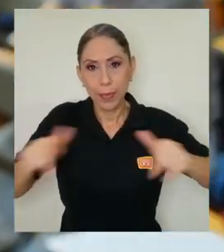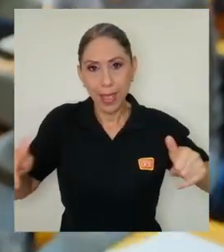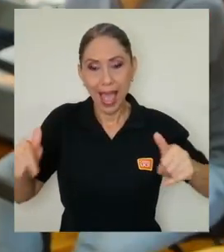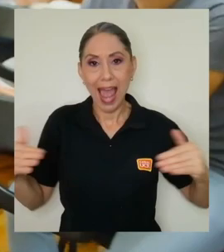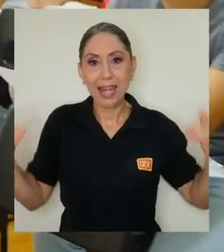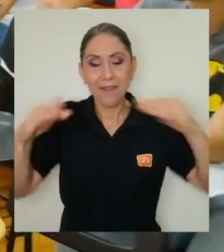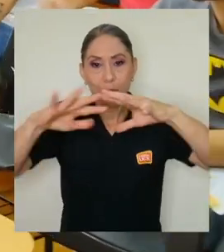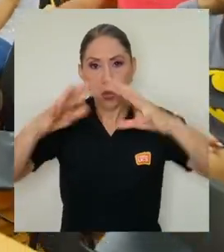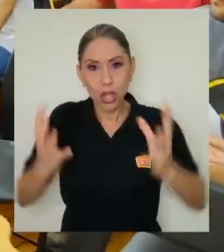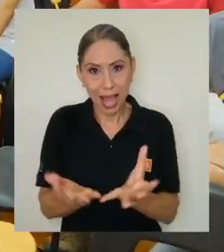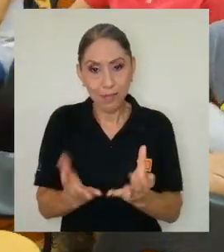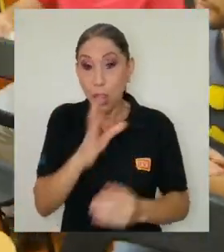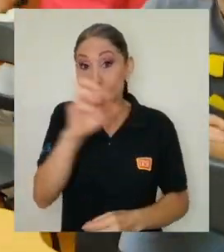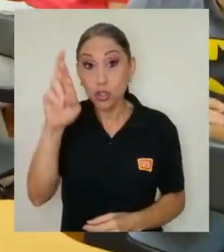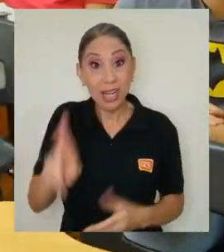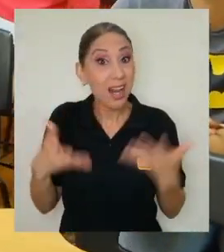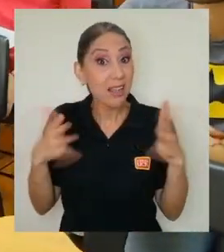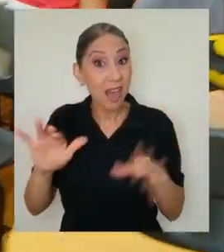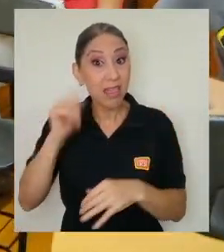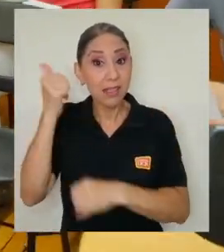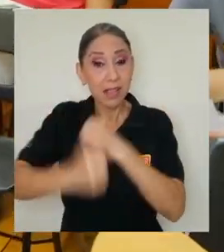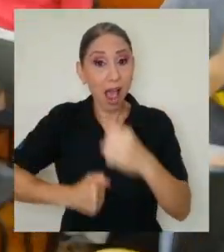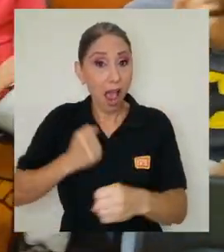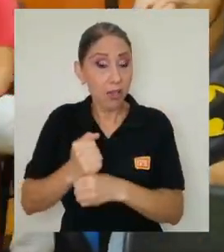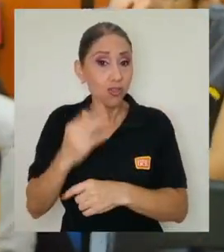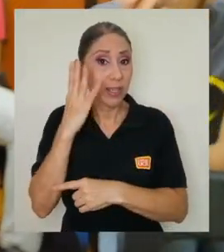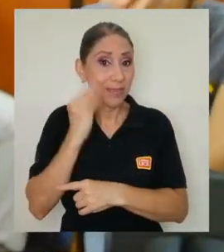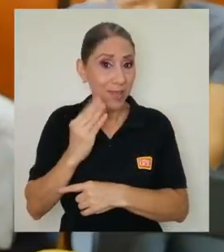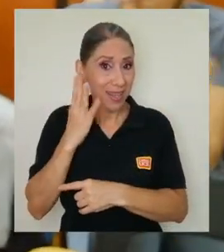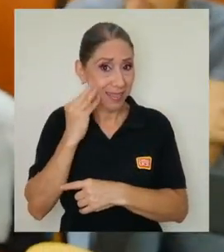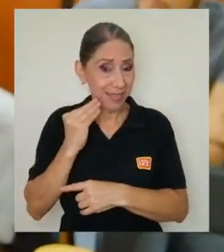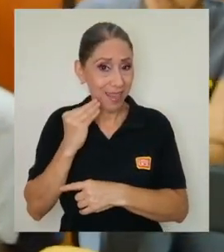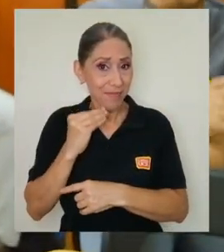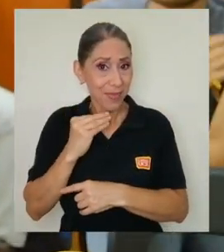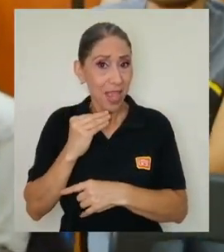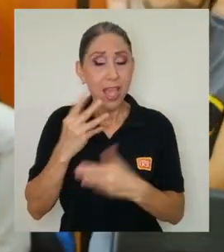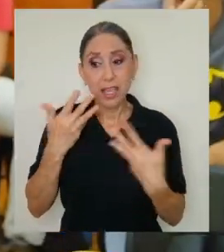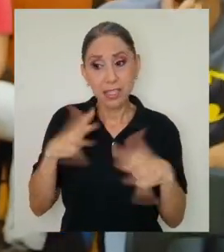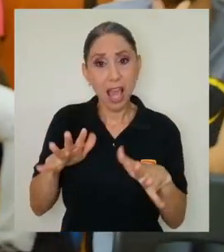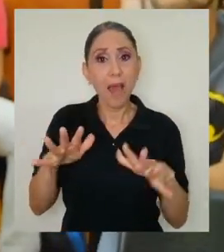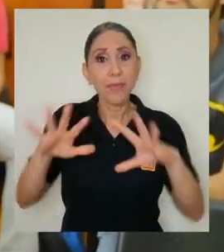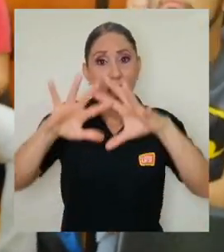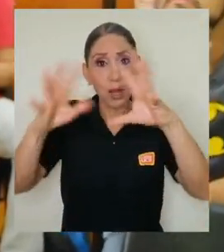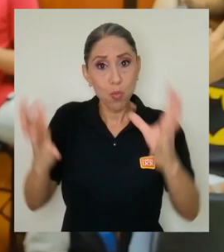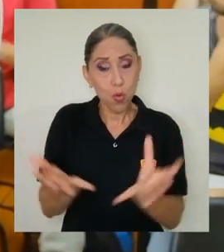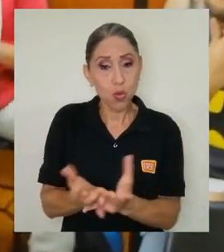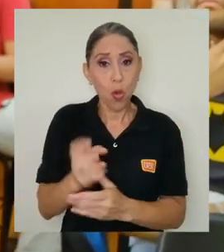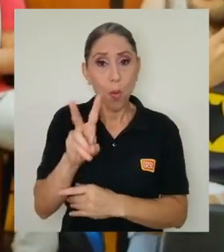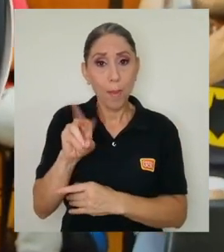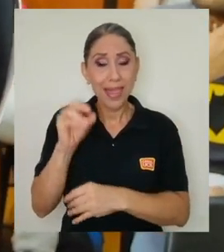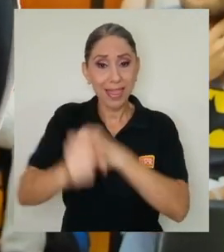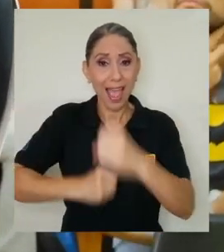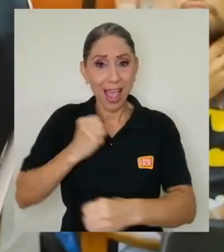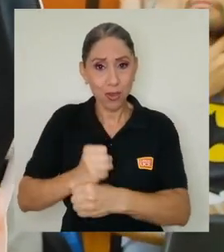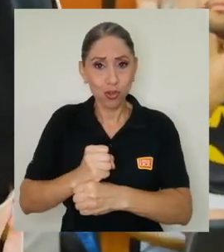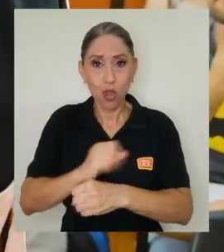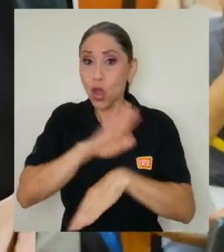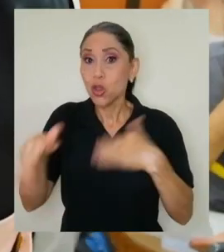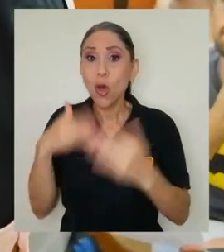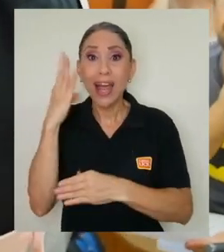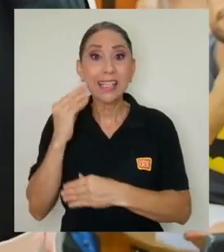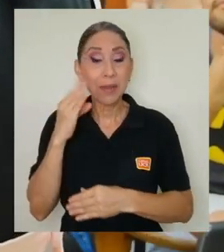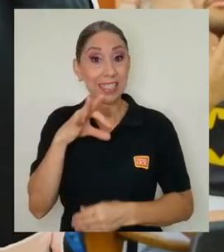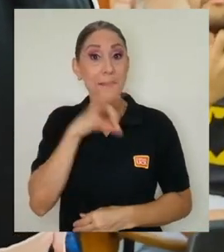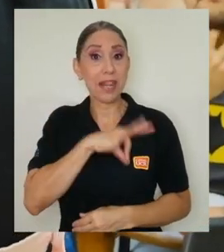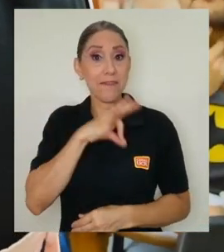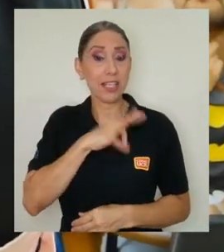tiene 10 años de existencia, a nivel mundial ya tiene 20 años, entonces toda esta experiencia acumulada es un beneficio para estudiantes.